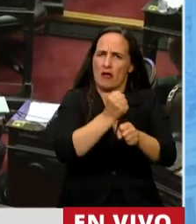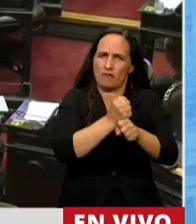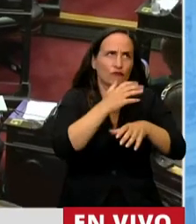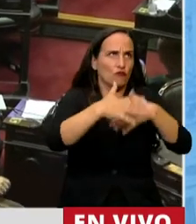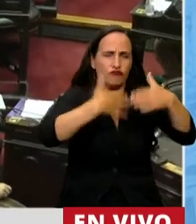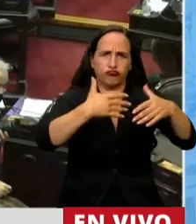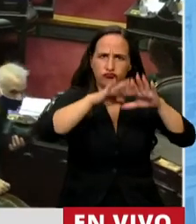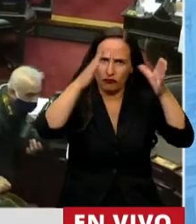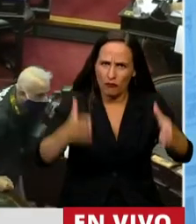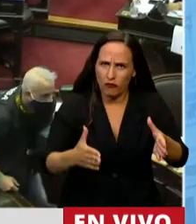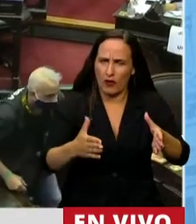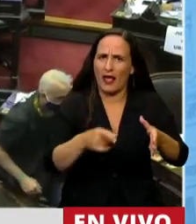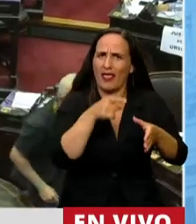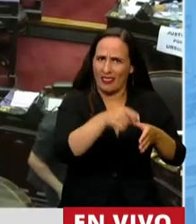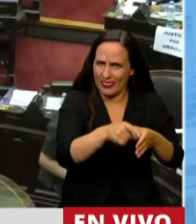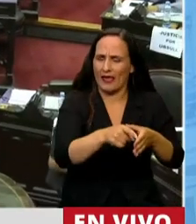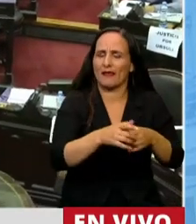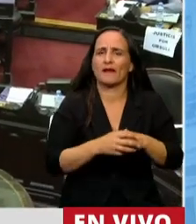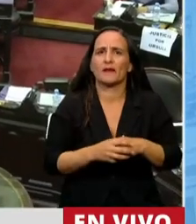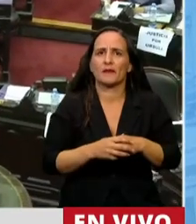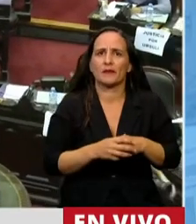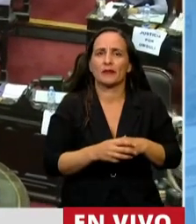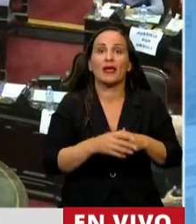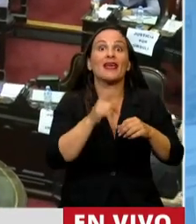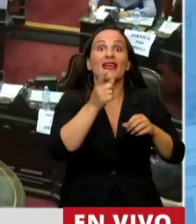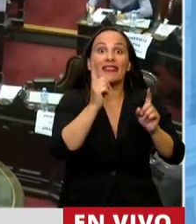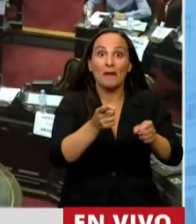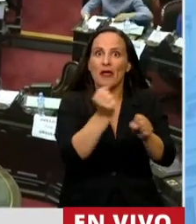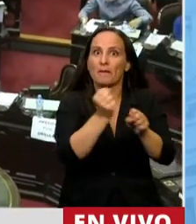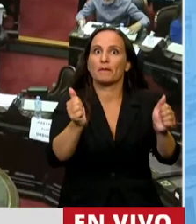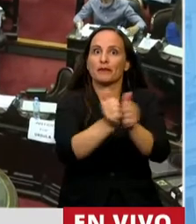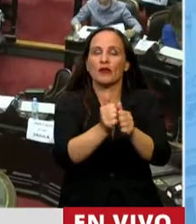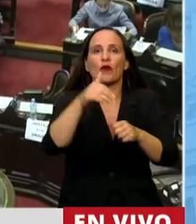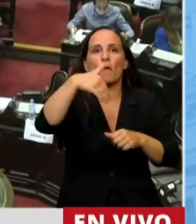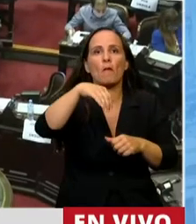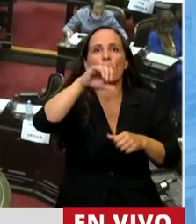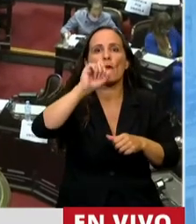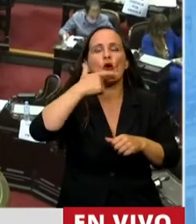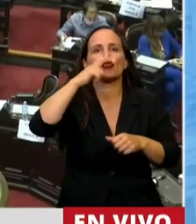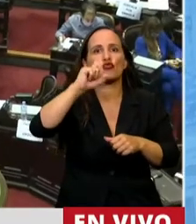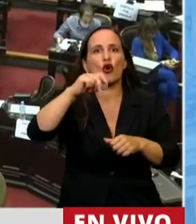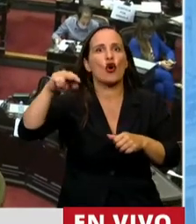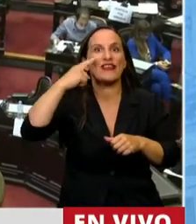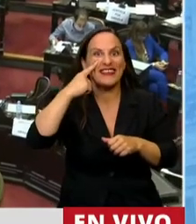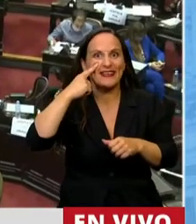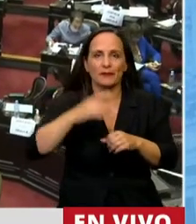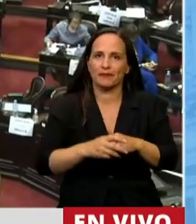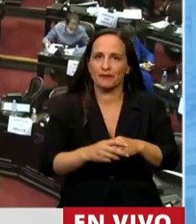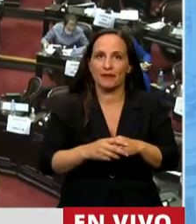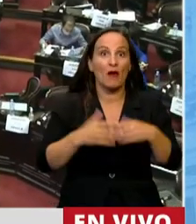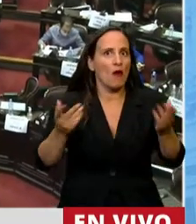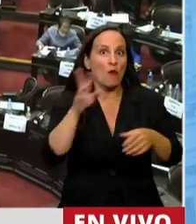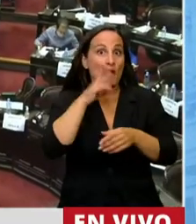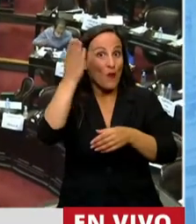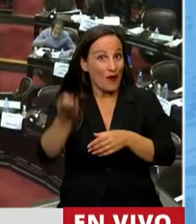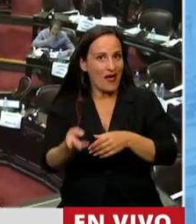administradores públicos que se recuerde, el general Enrique Mosconi. Doña Regina estuvo a la